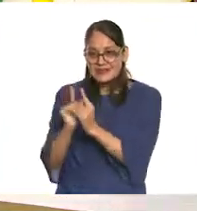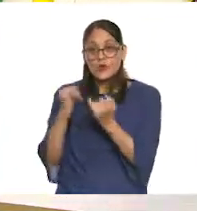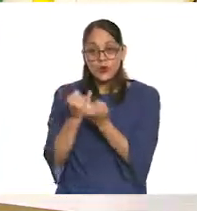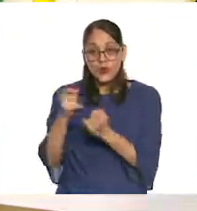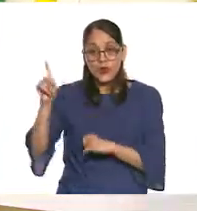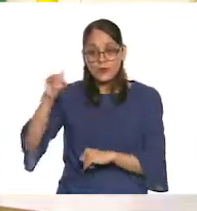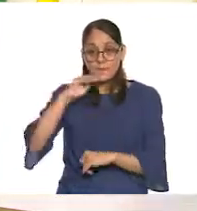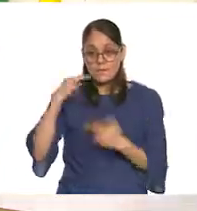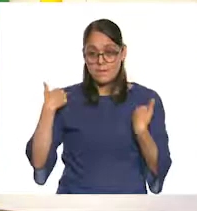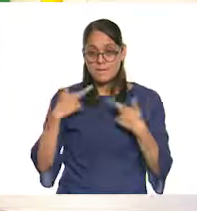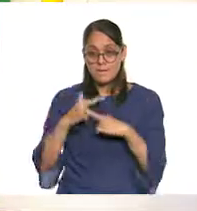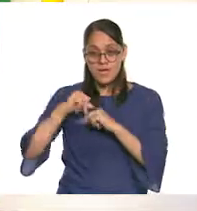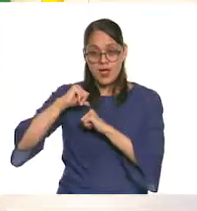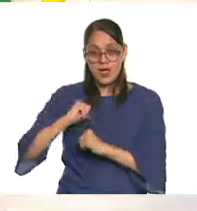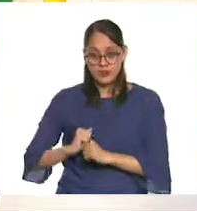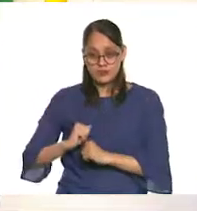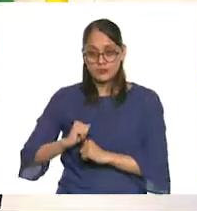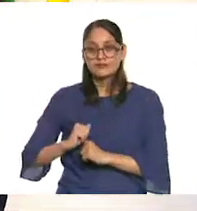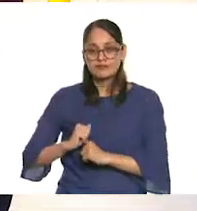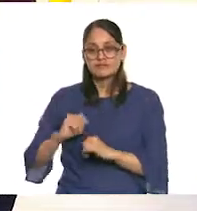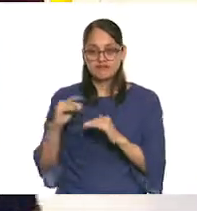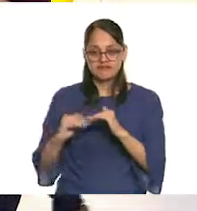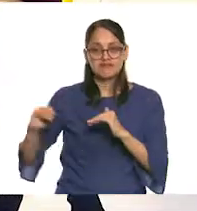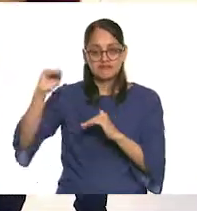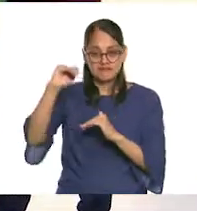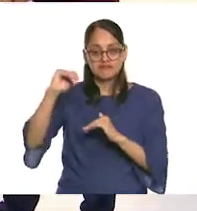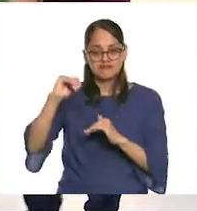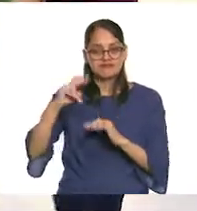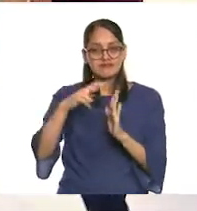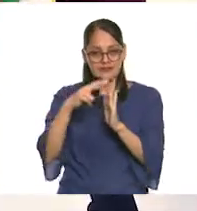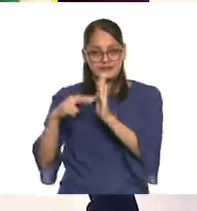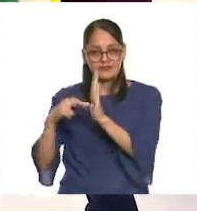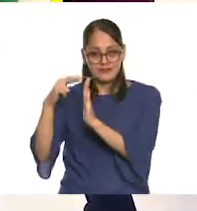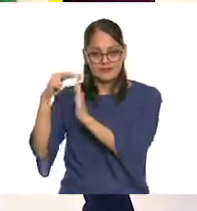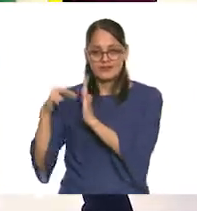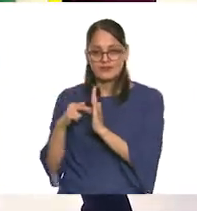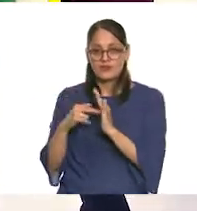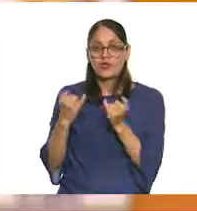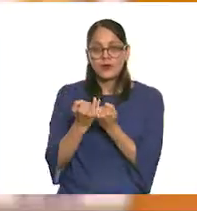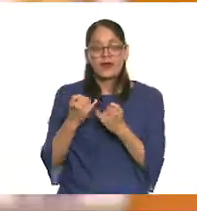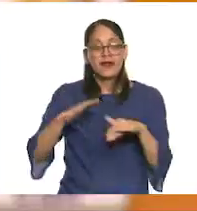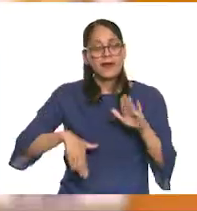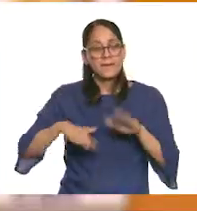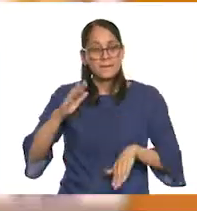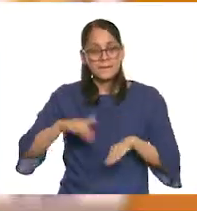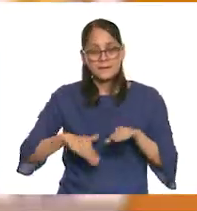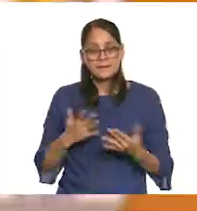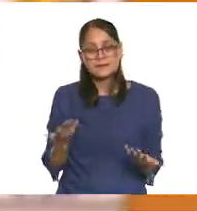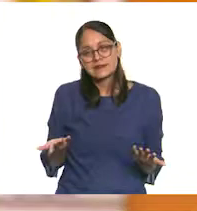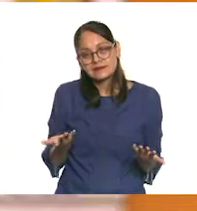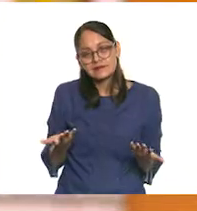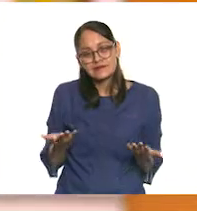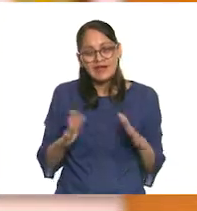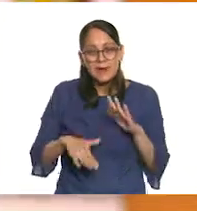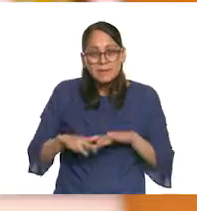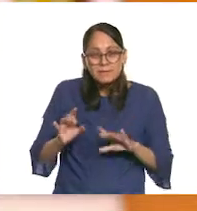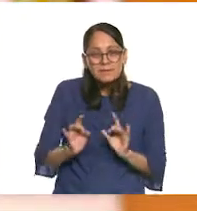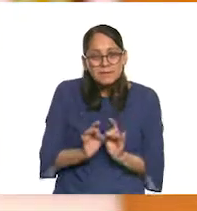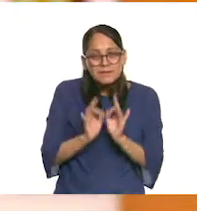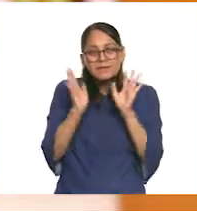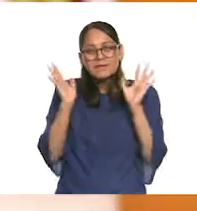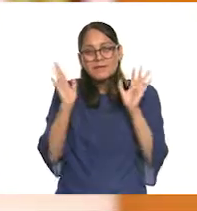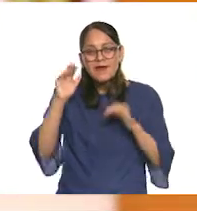autoridad que una maestra puede tener en una escuela. Y este, y pues a veces, pues suceden cosas,